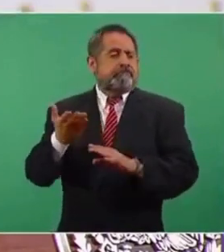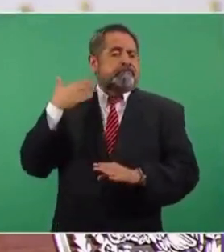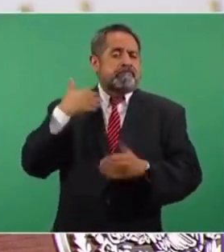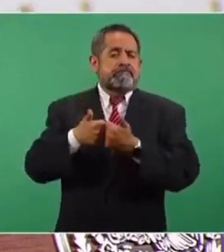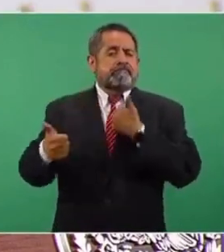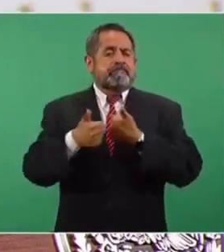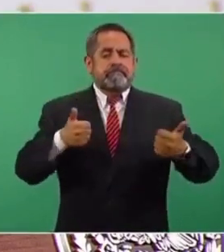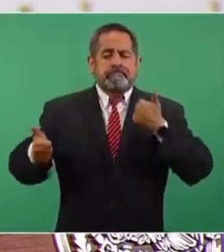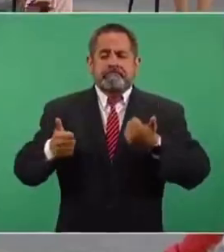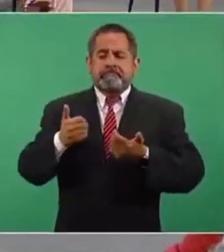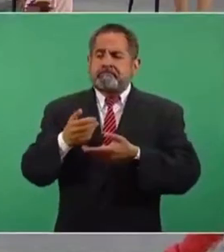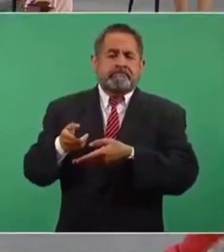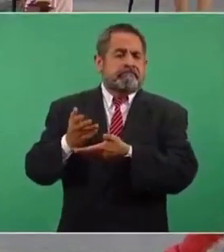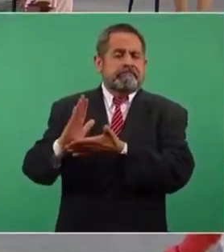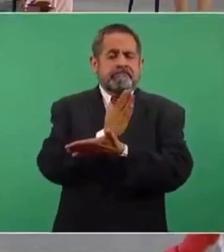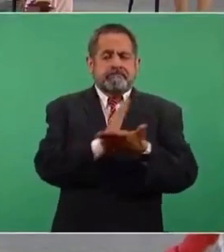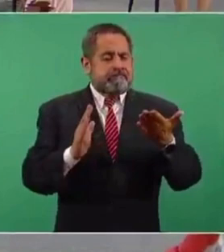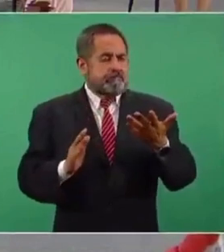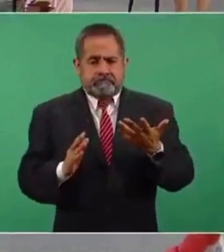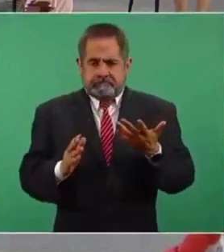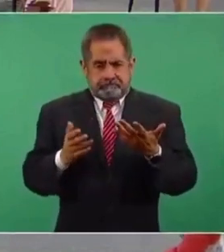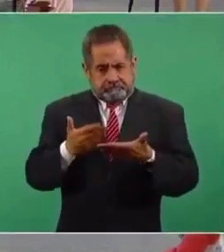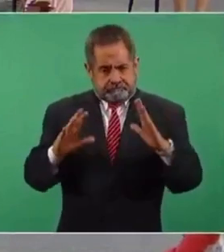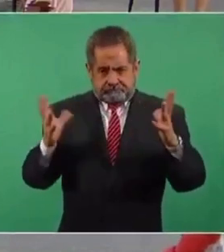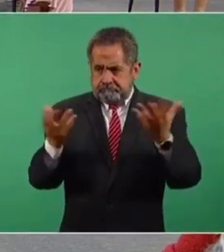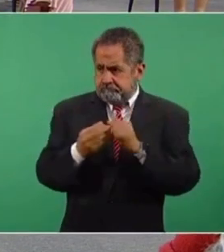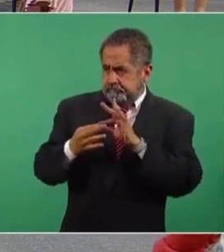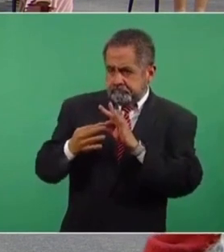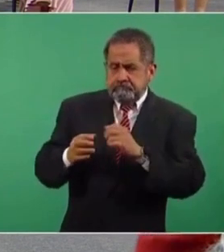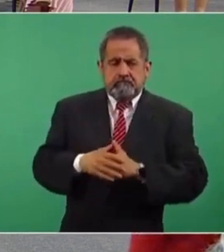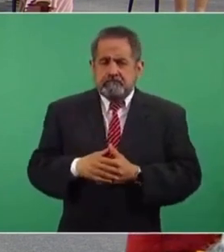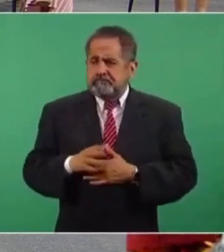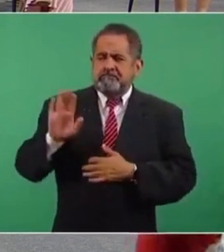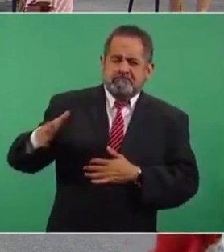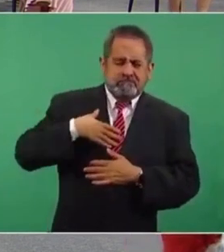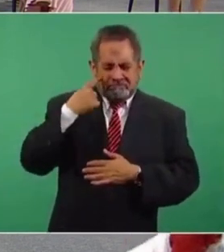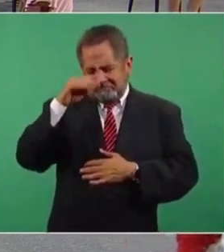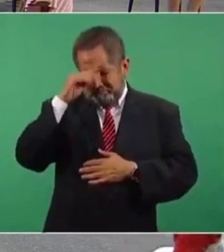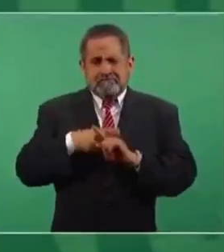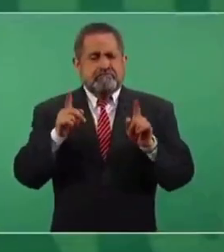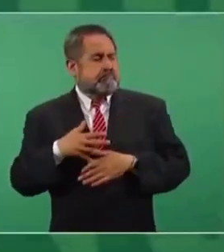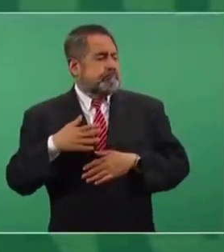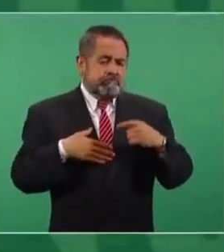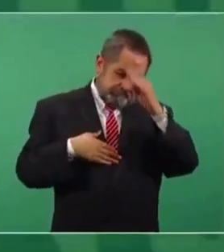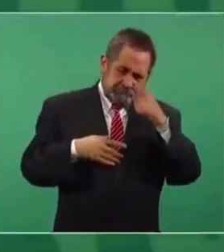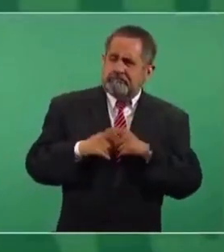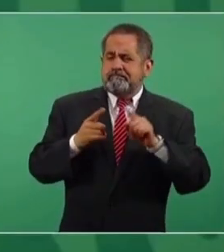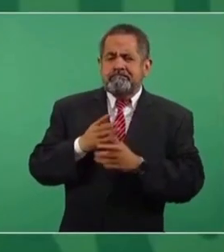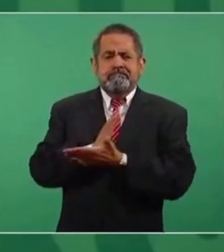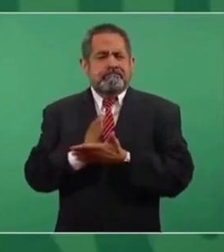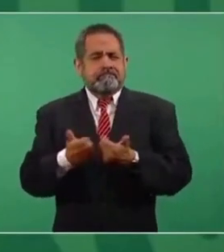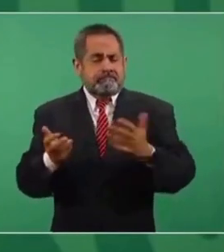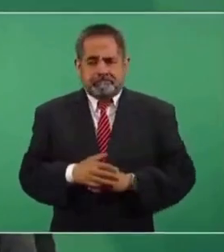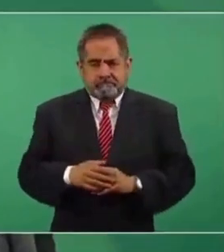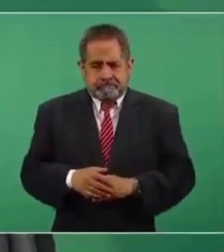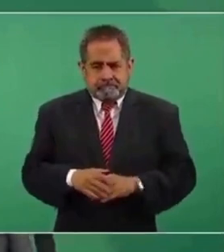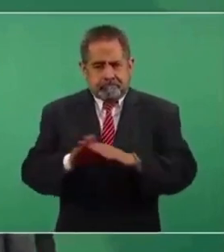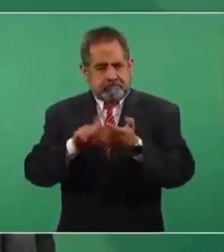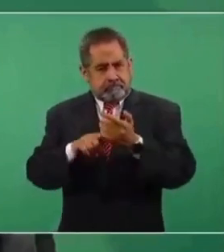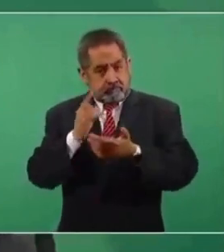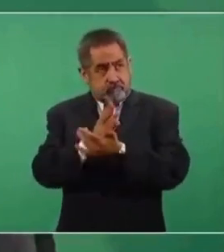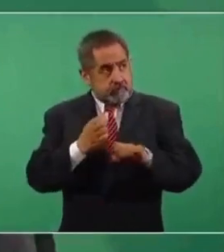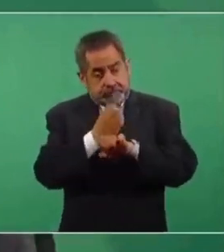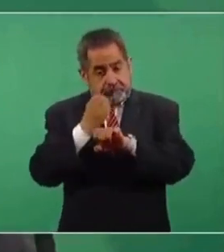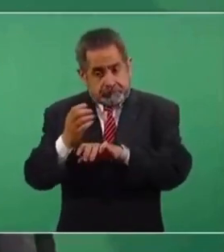cada quien trabajaba por su cuenta o hacía lo que consideraba conveniente, no sólo en los